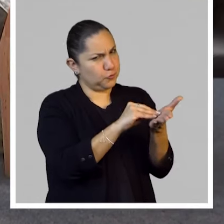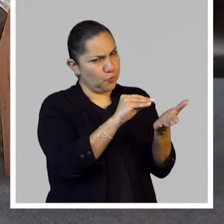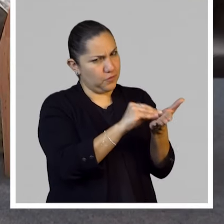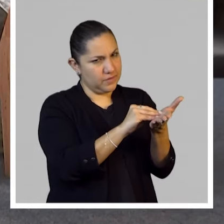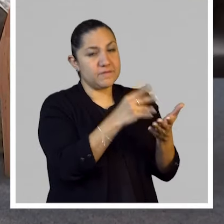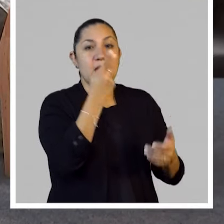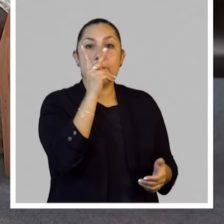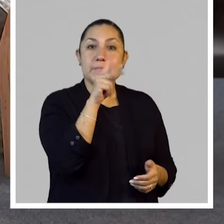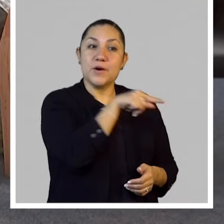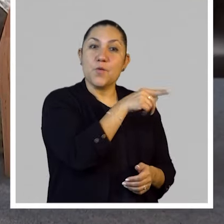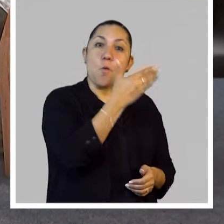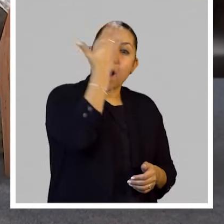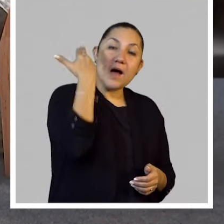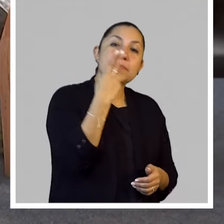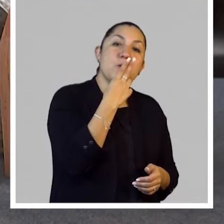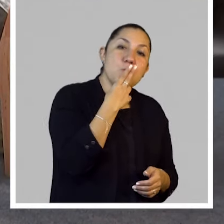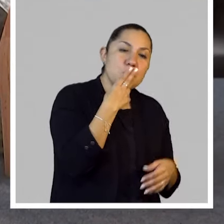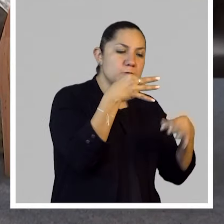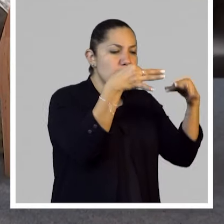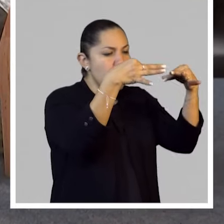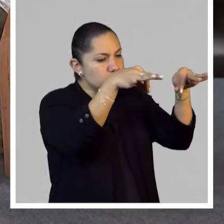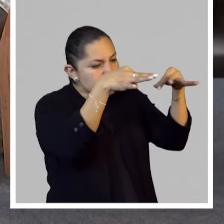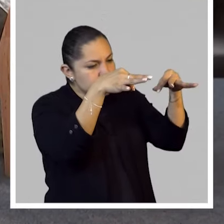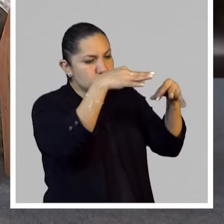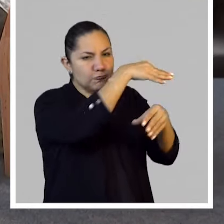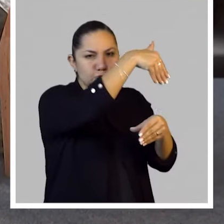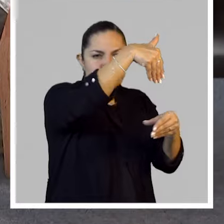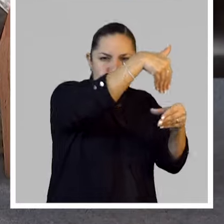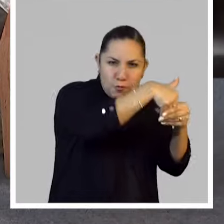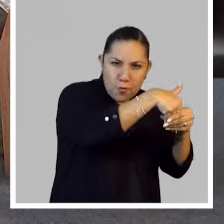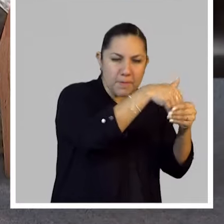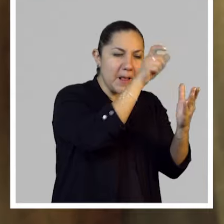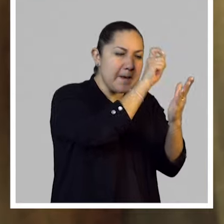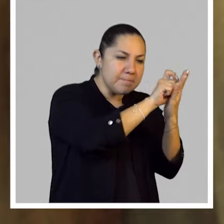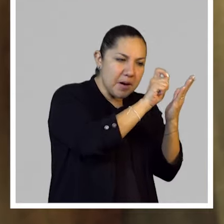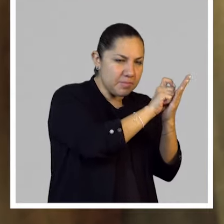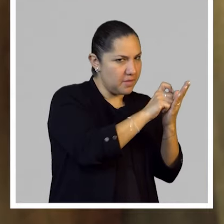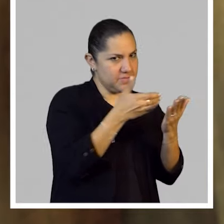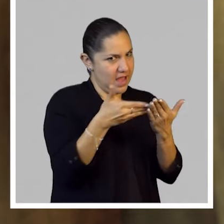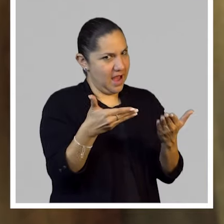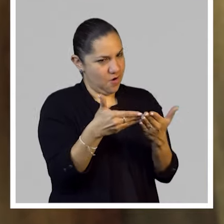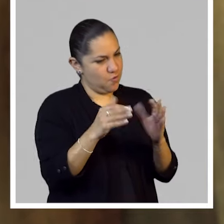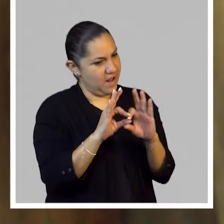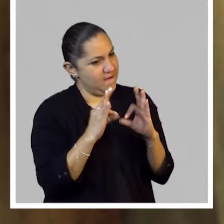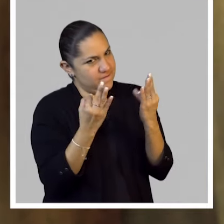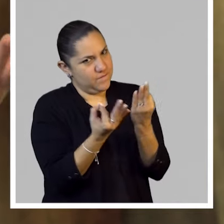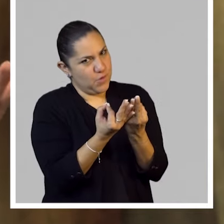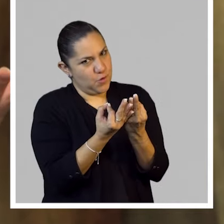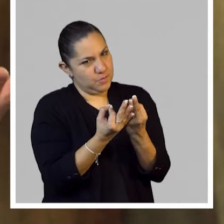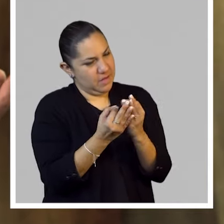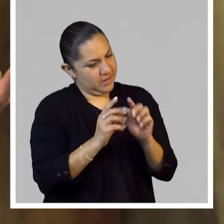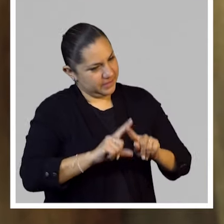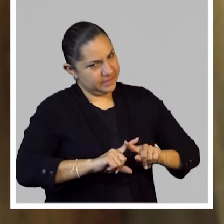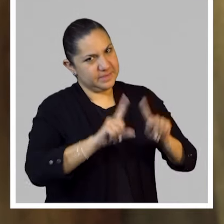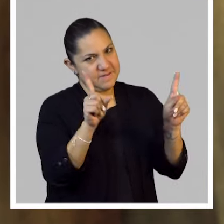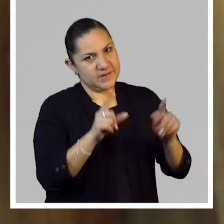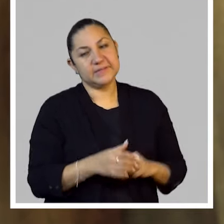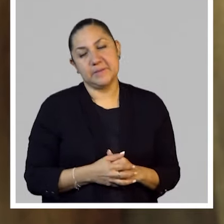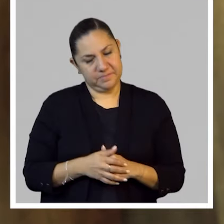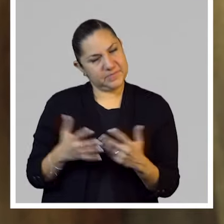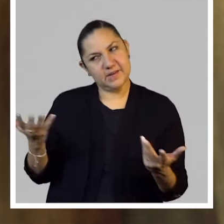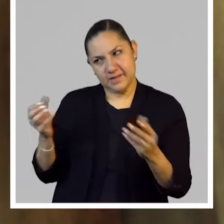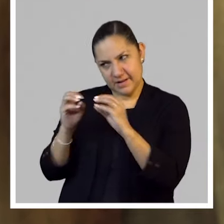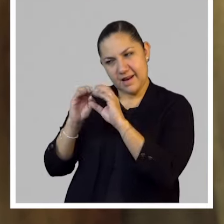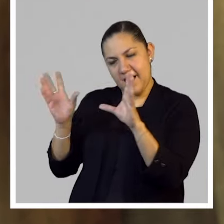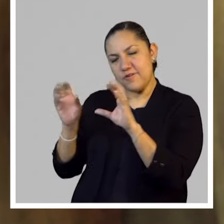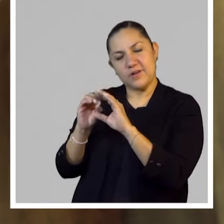está ocupando otras tecnologías y otros medios. Claro, claro, y además a lo mejor más bien lo que pasa es que también se ha diversificado mucho más. ya no